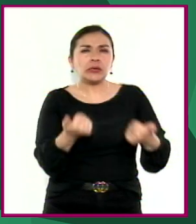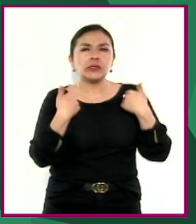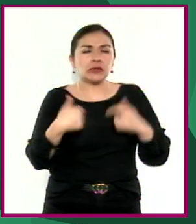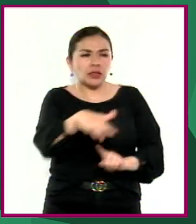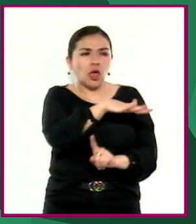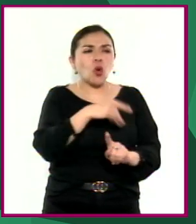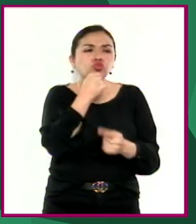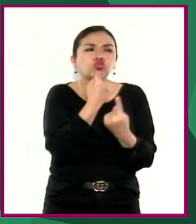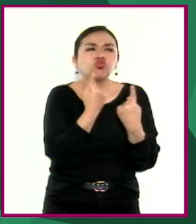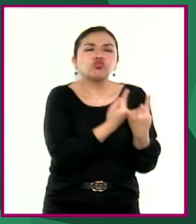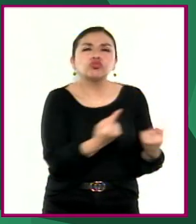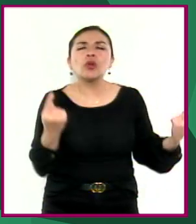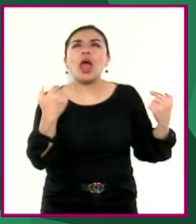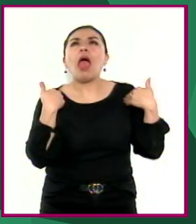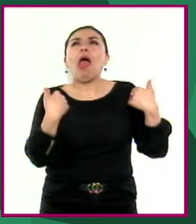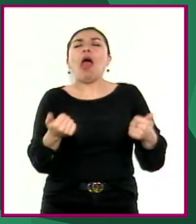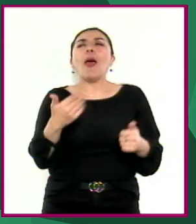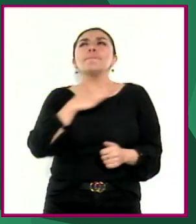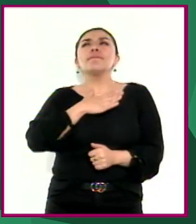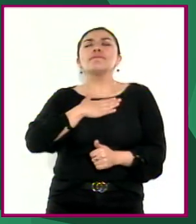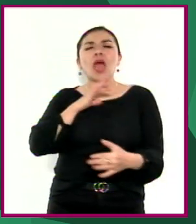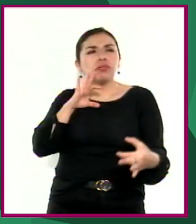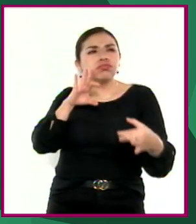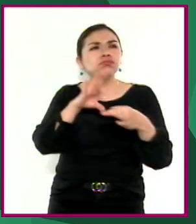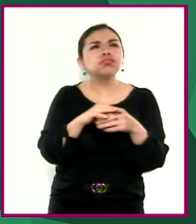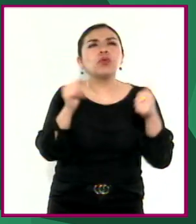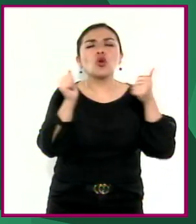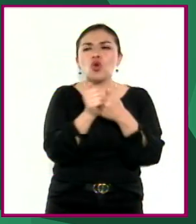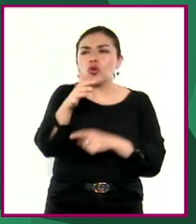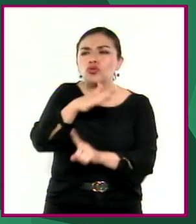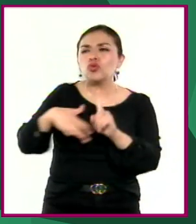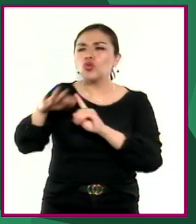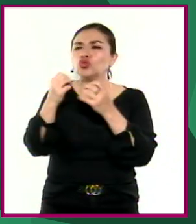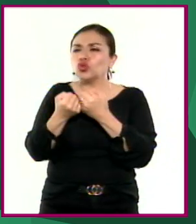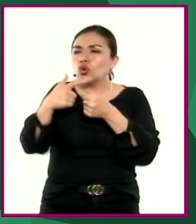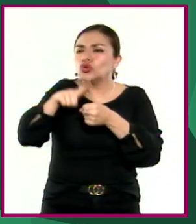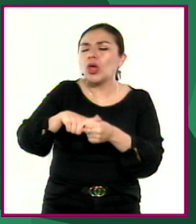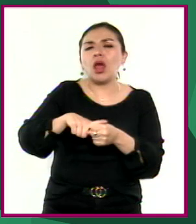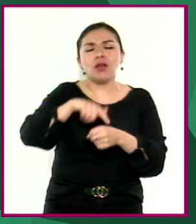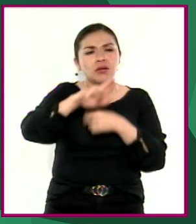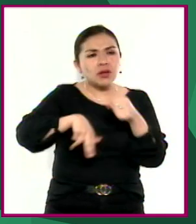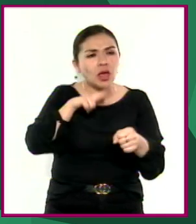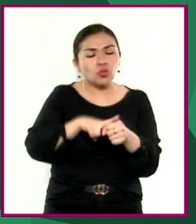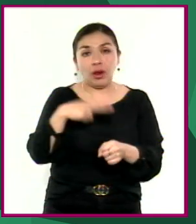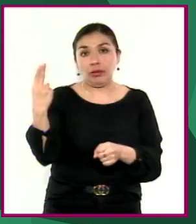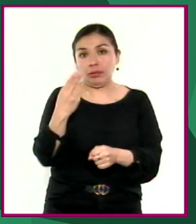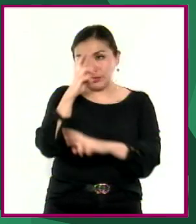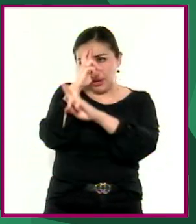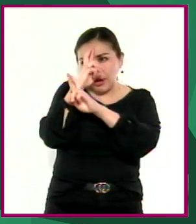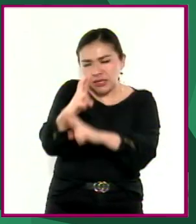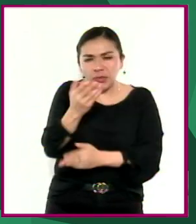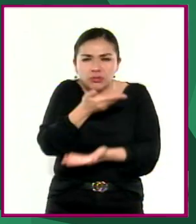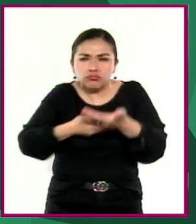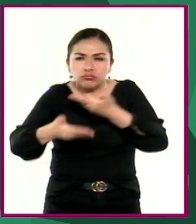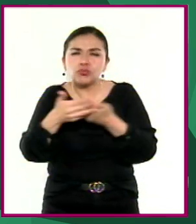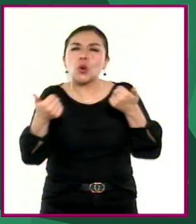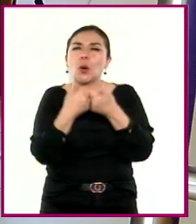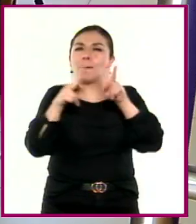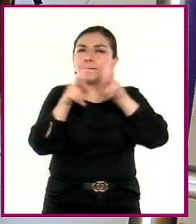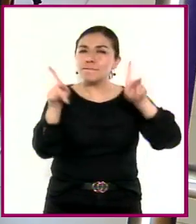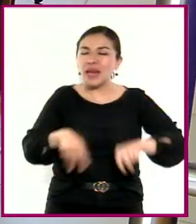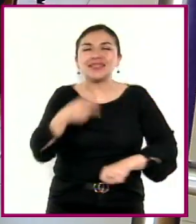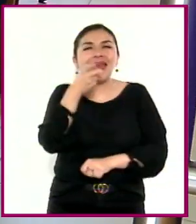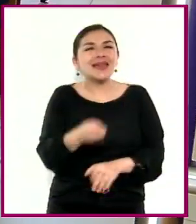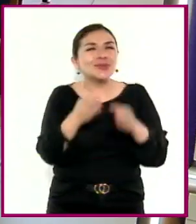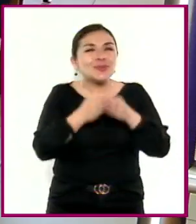que las niñas y los niños comiencen a construir su relación con su entorno social y natural a partir del respeto y la convivencia pacífica.